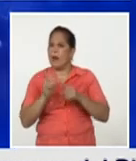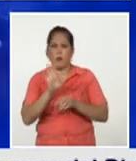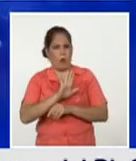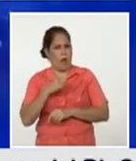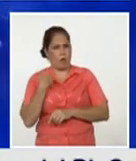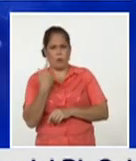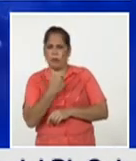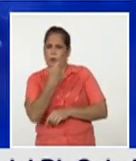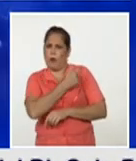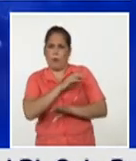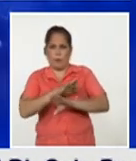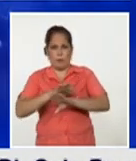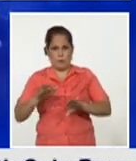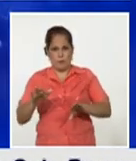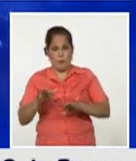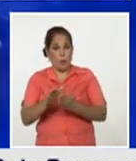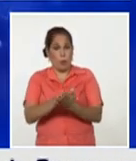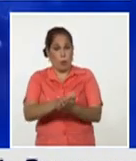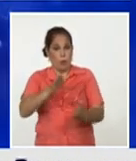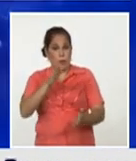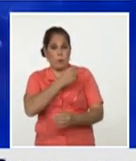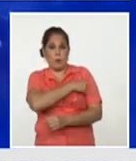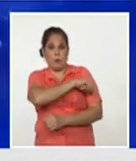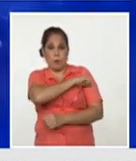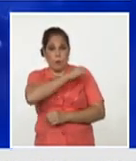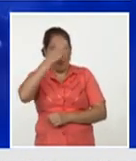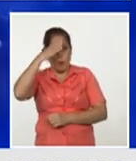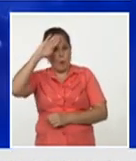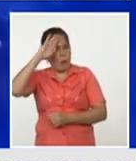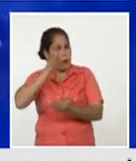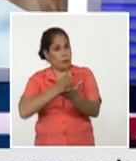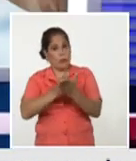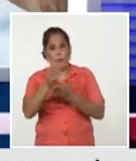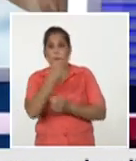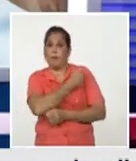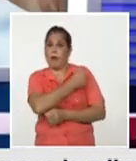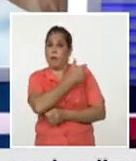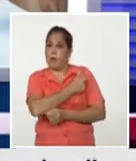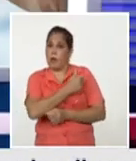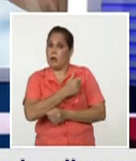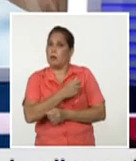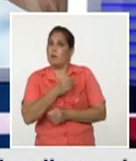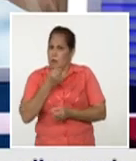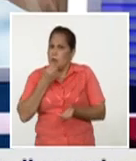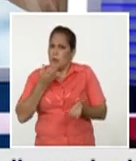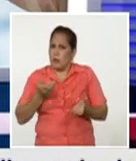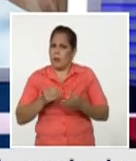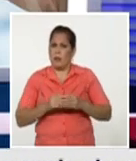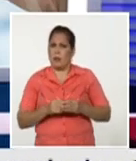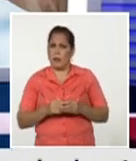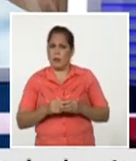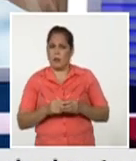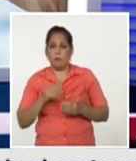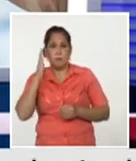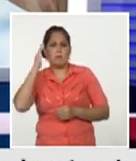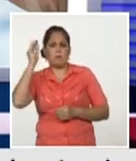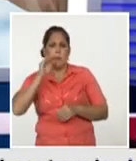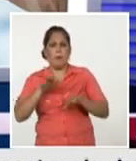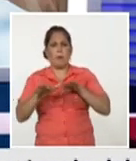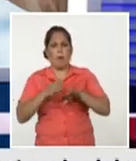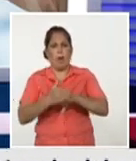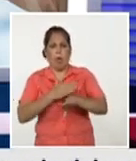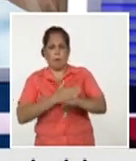vacunamos y es nuestro compromiso con el pueblo porque vamos a seguir vacunando decirle qué se puede esperar nosotros otro detalle